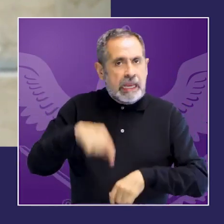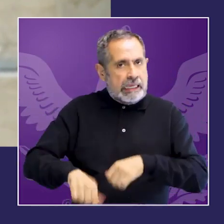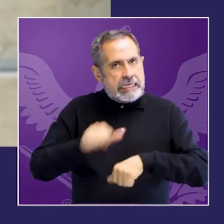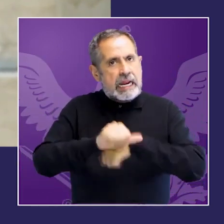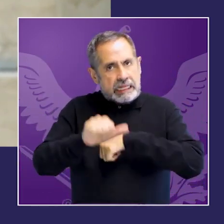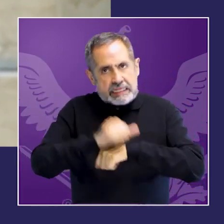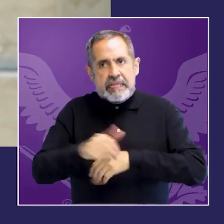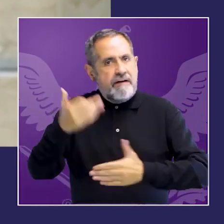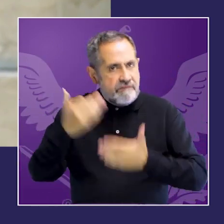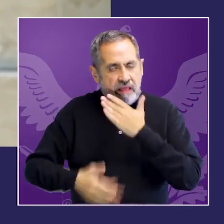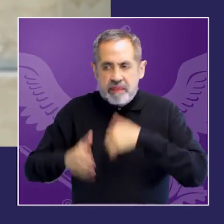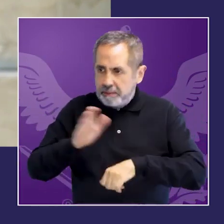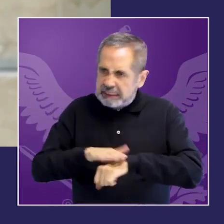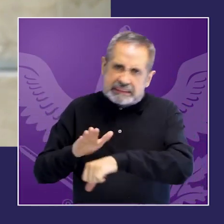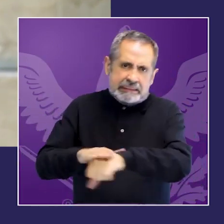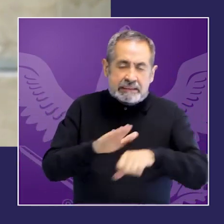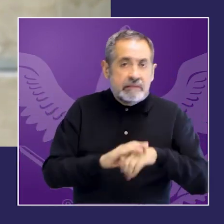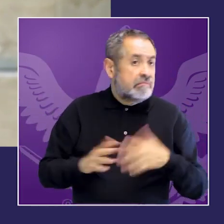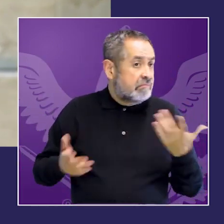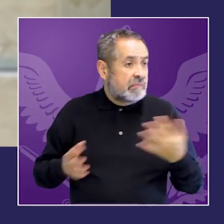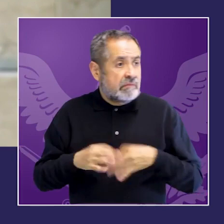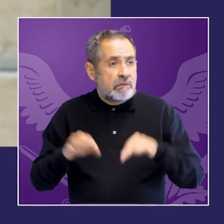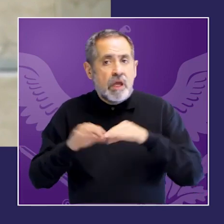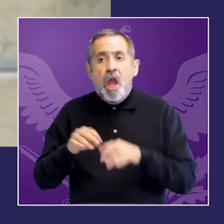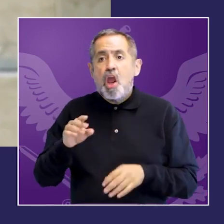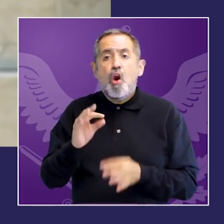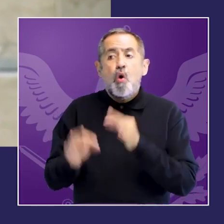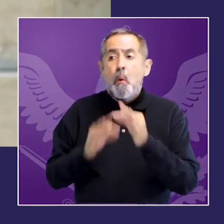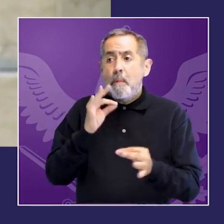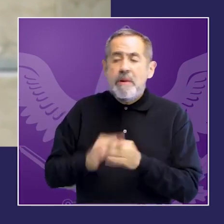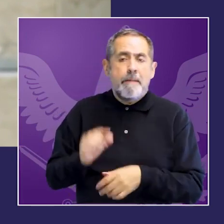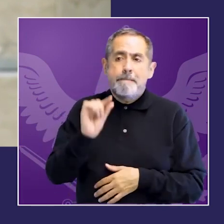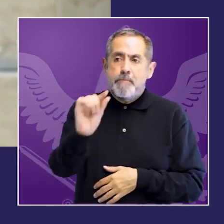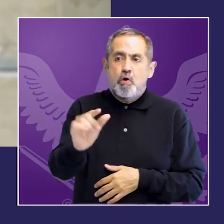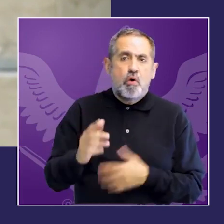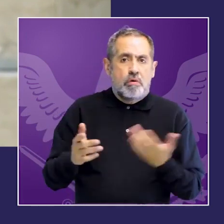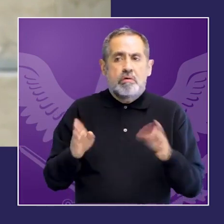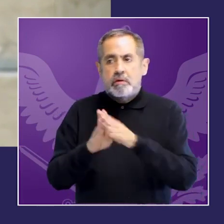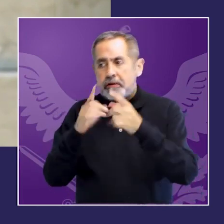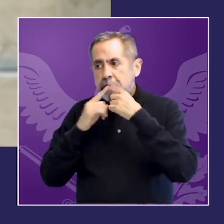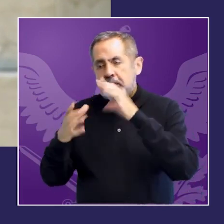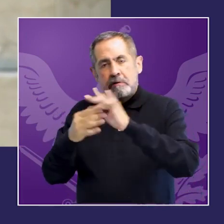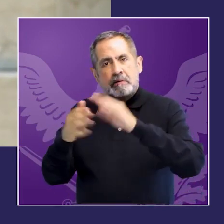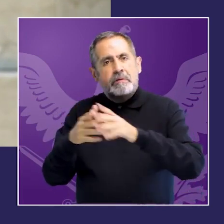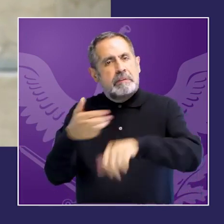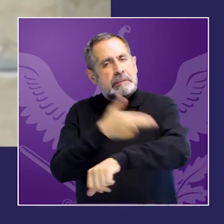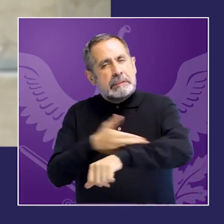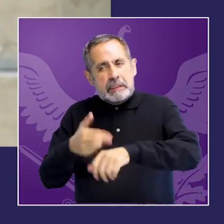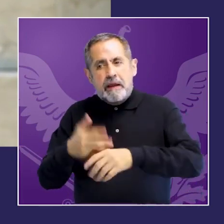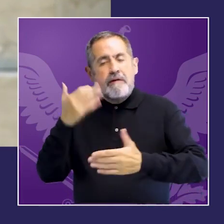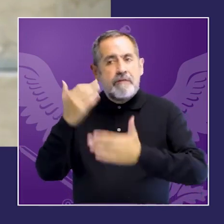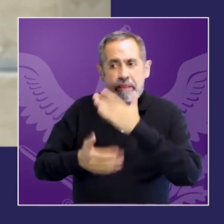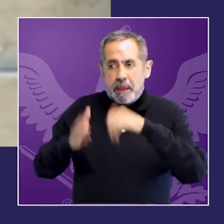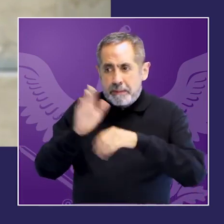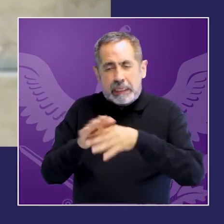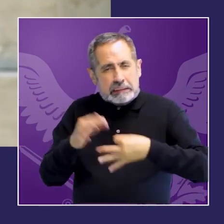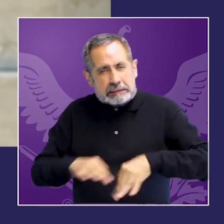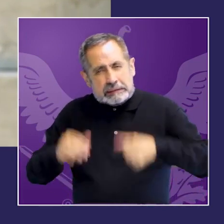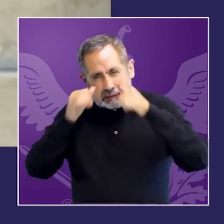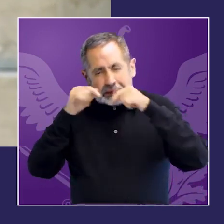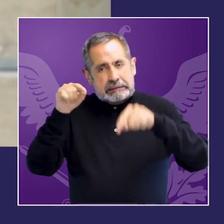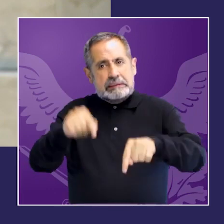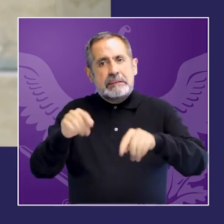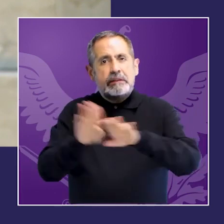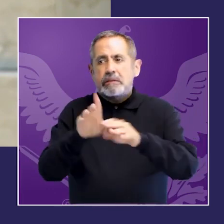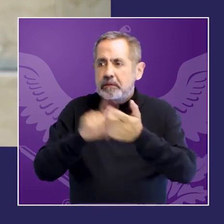en Argentina en general hay poco cumplimiento de las normas que se sancionan por eso dice énfasis más de una vez se trata